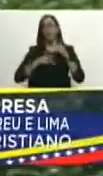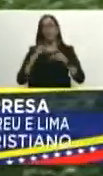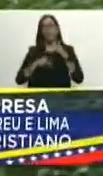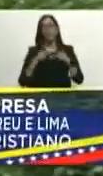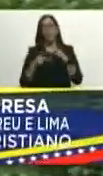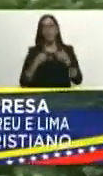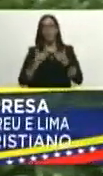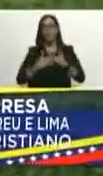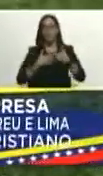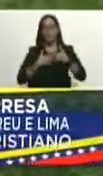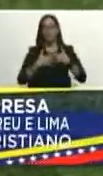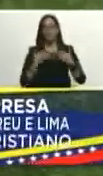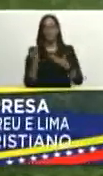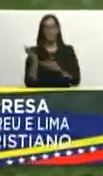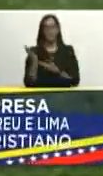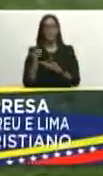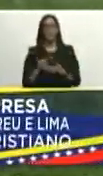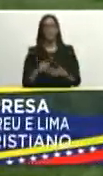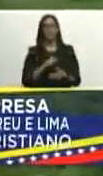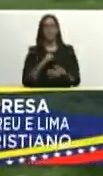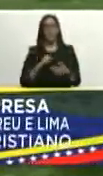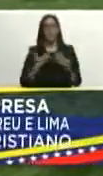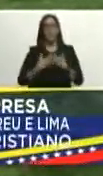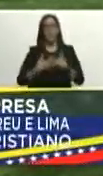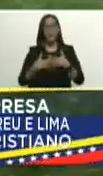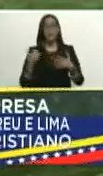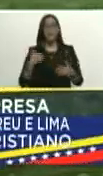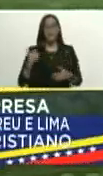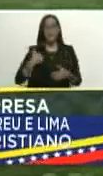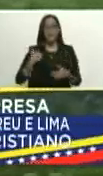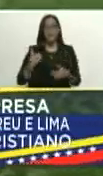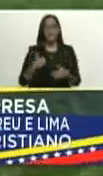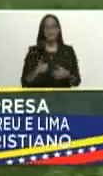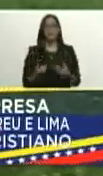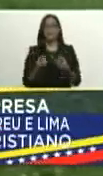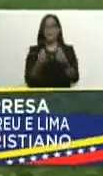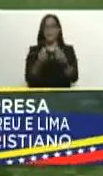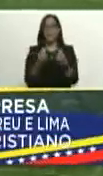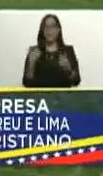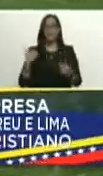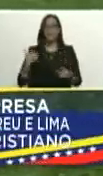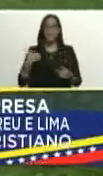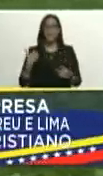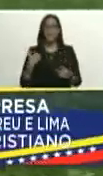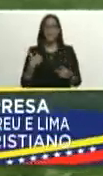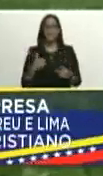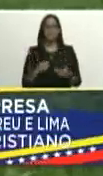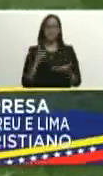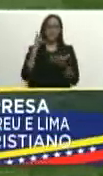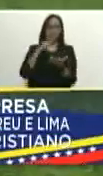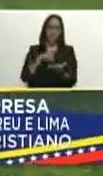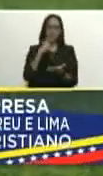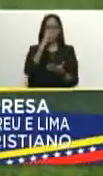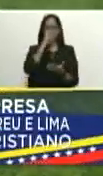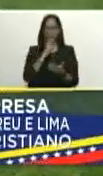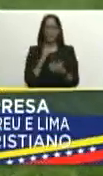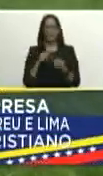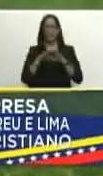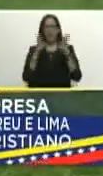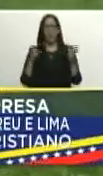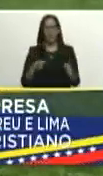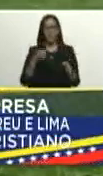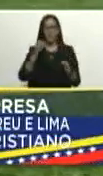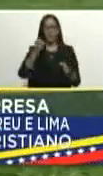Agropecuarias El Cristiano somos una empresa argentina de capitales argentinos que aterrizamos hace un año en la mesa de Guanipa